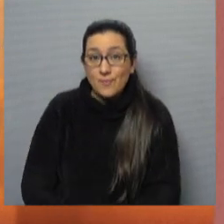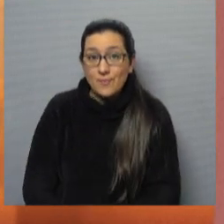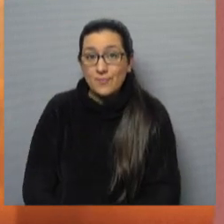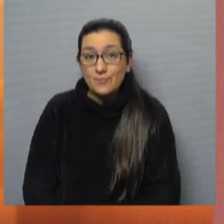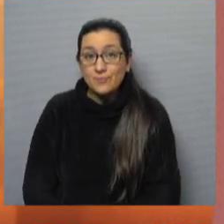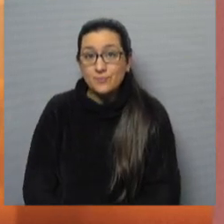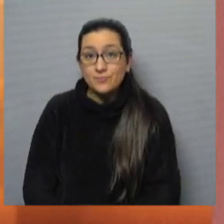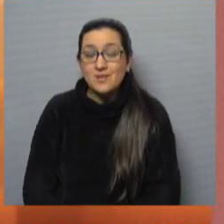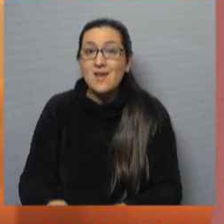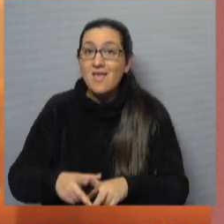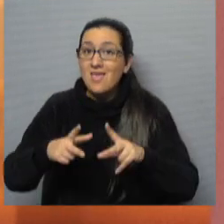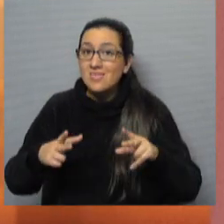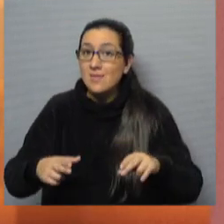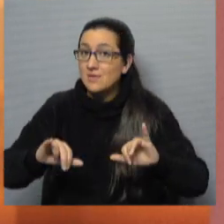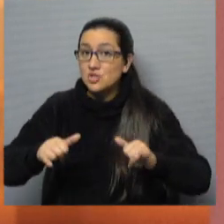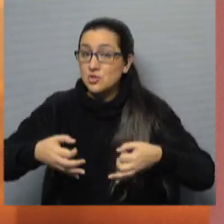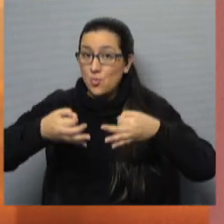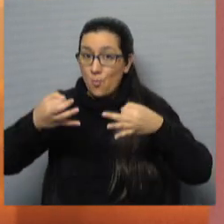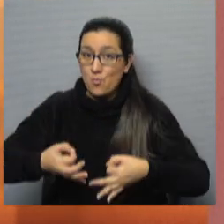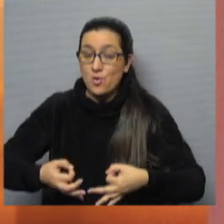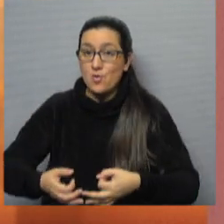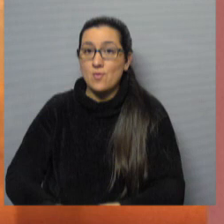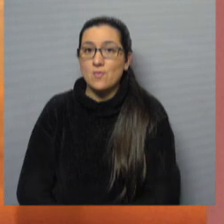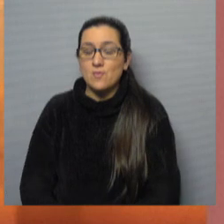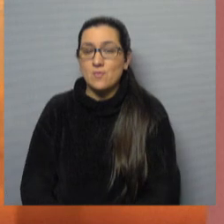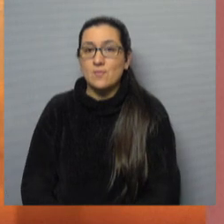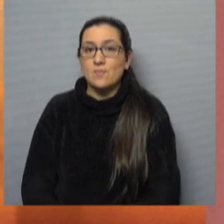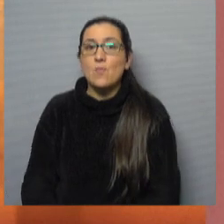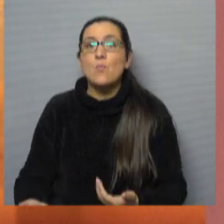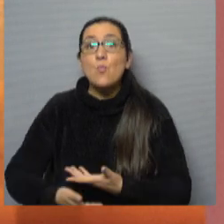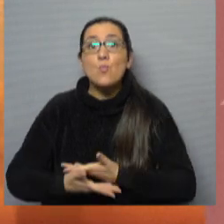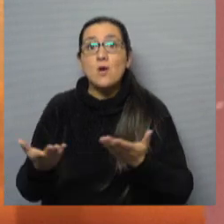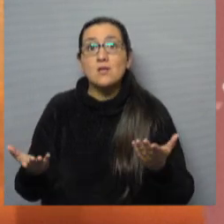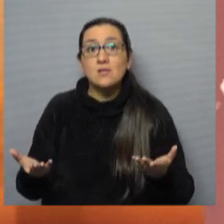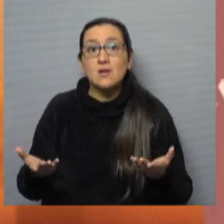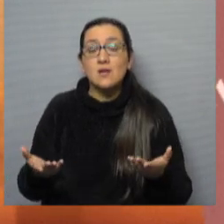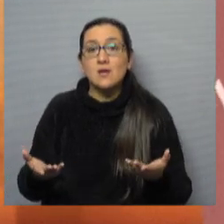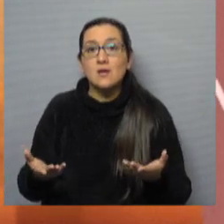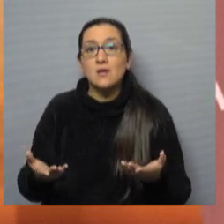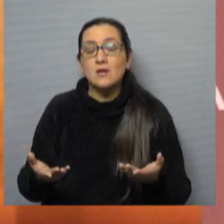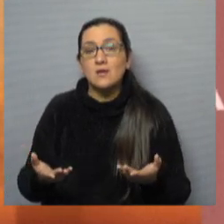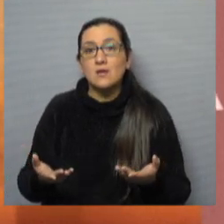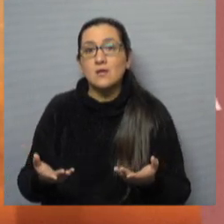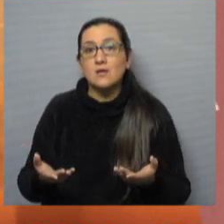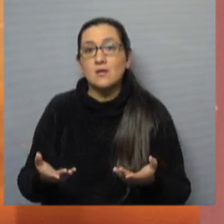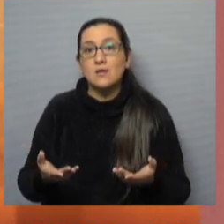etapa ya cumplida arroja nítidamente